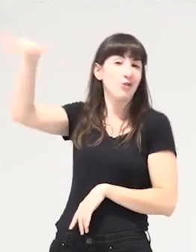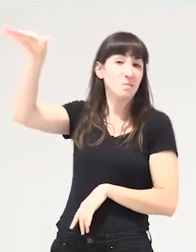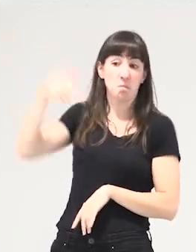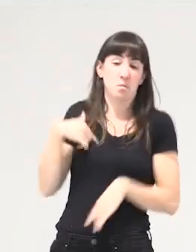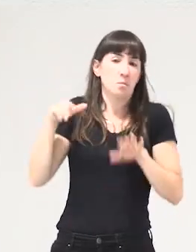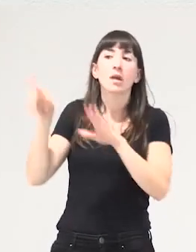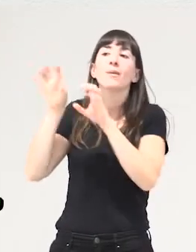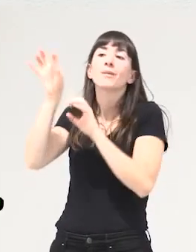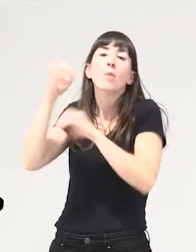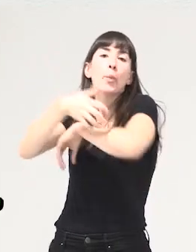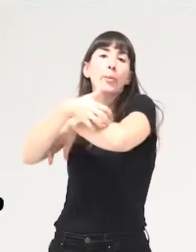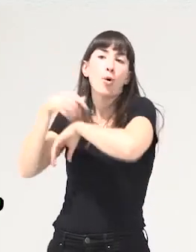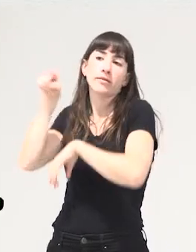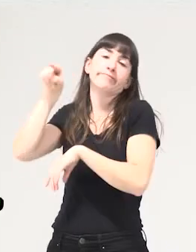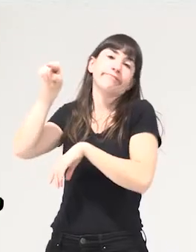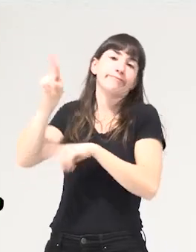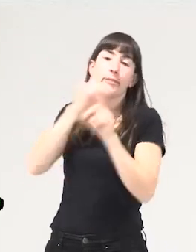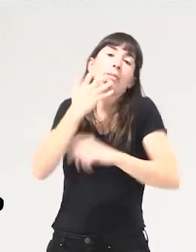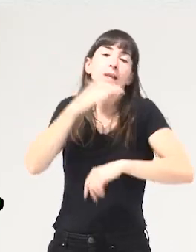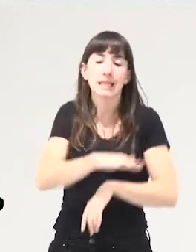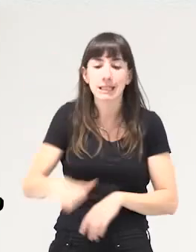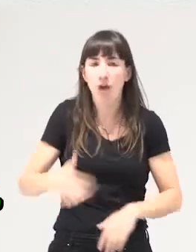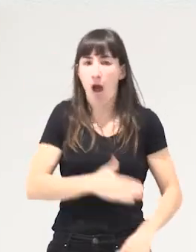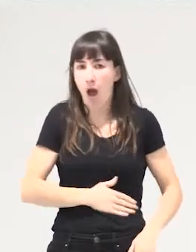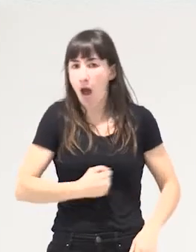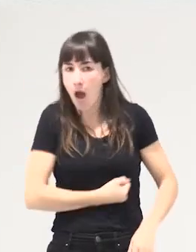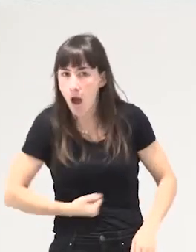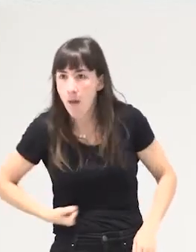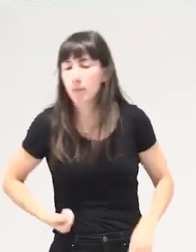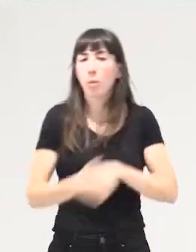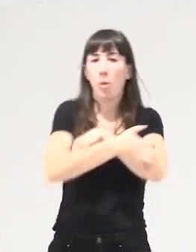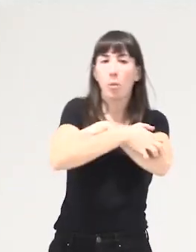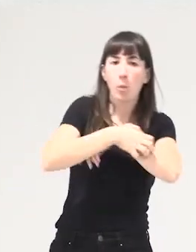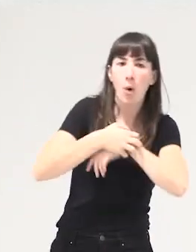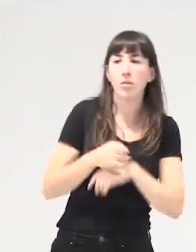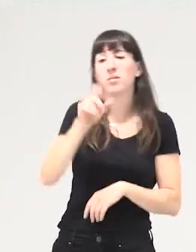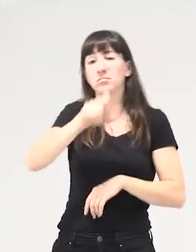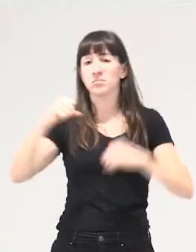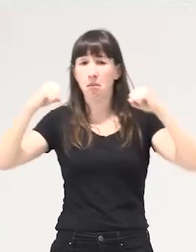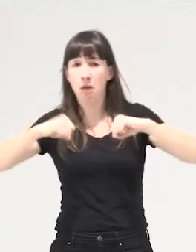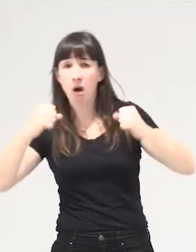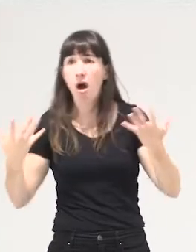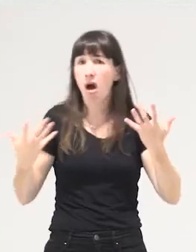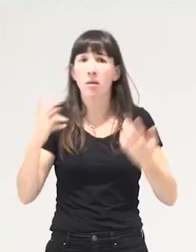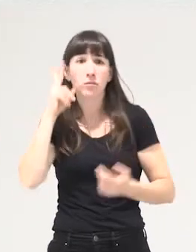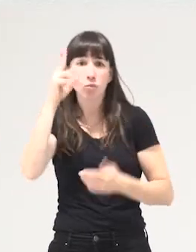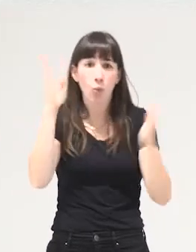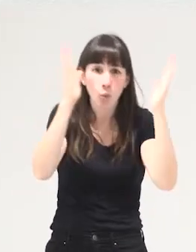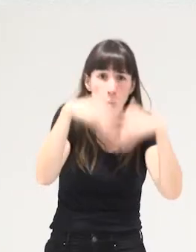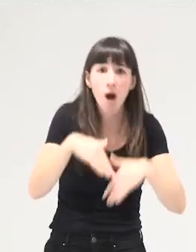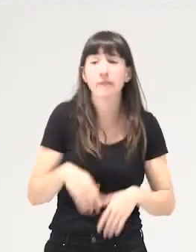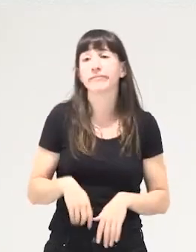envías de desarrollo entonces pues niños que pasan hambre la pobreza personas que se hacen mayores y no tienen ningún tipo de pensión